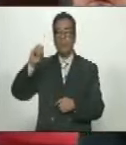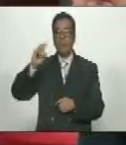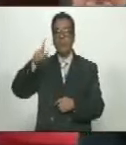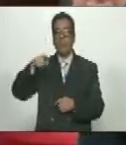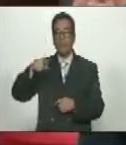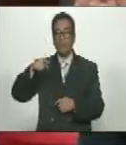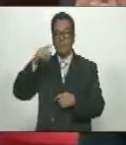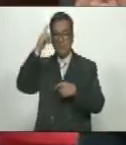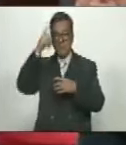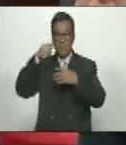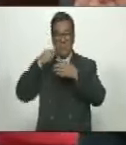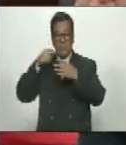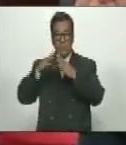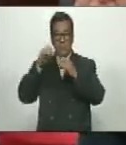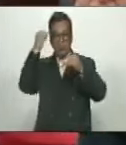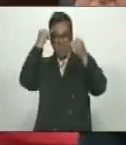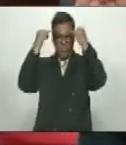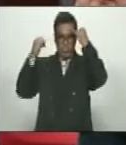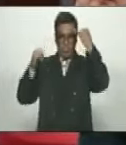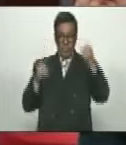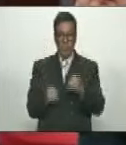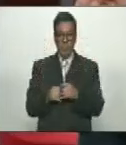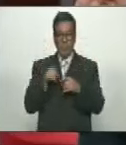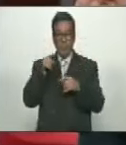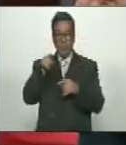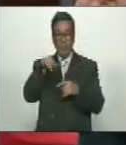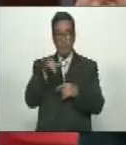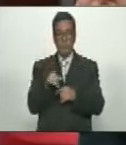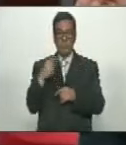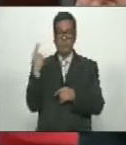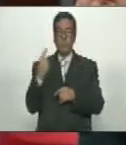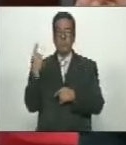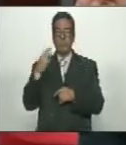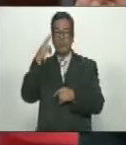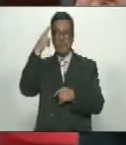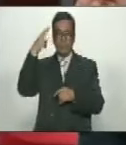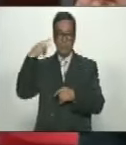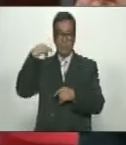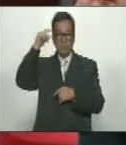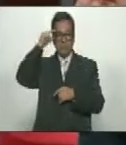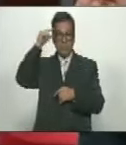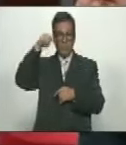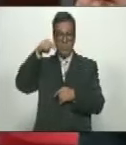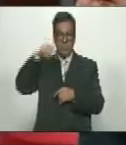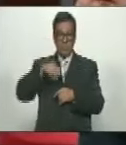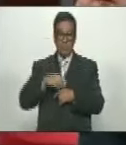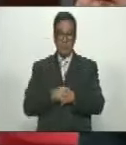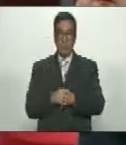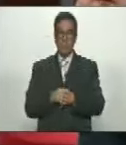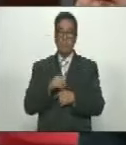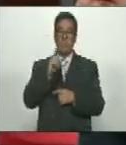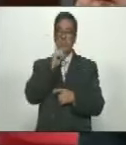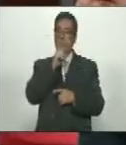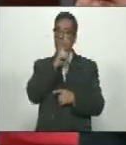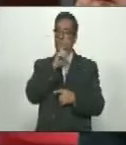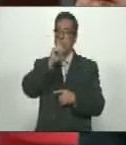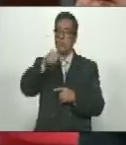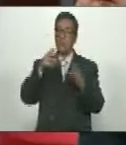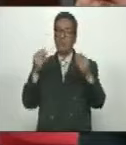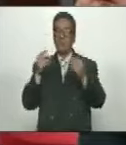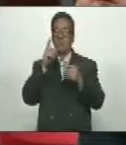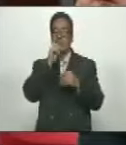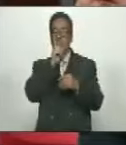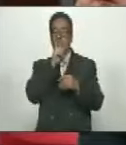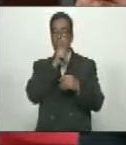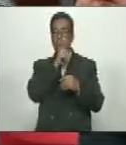pero fue un hombre de ideas. En él no solamente honramos hoy su nombre, sino el de tantos